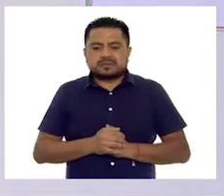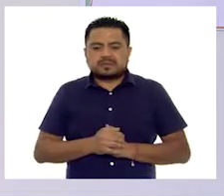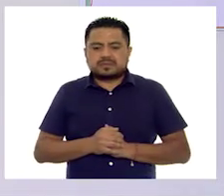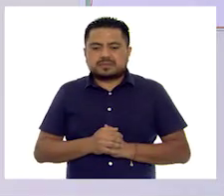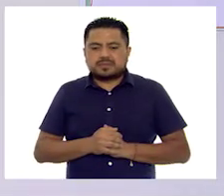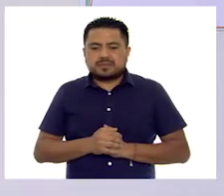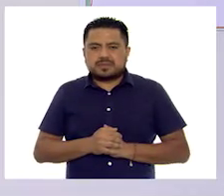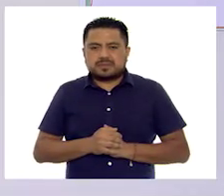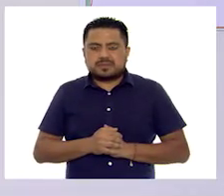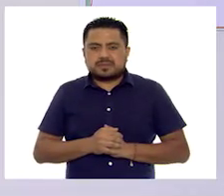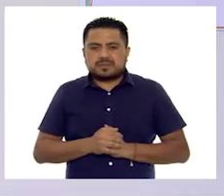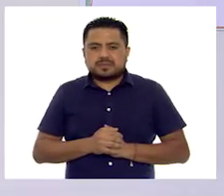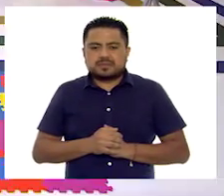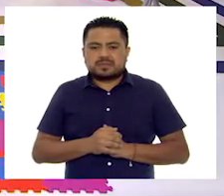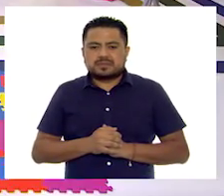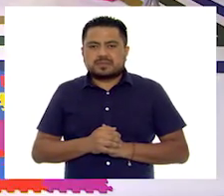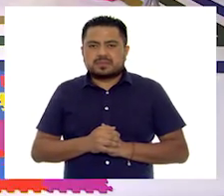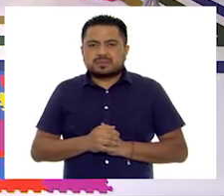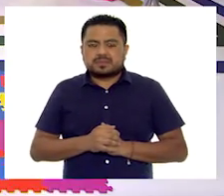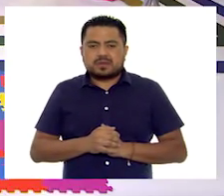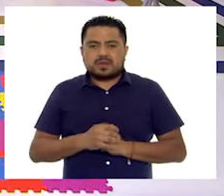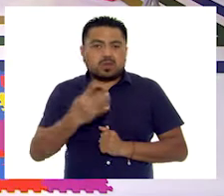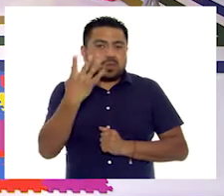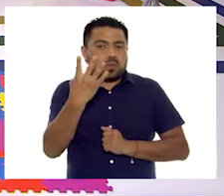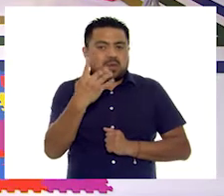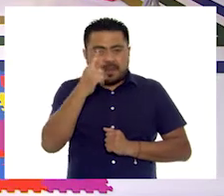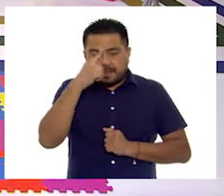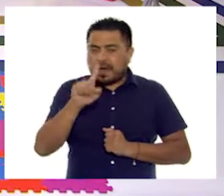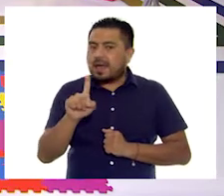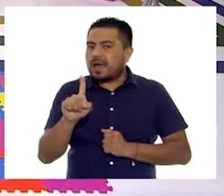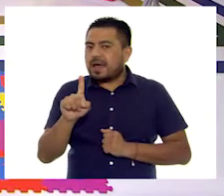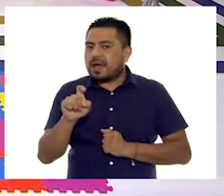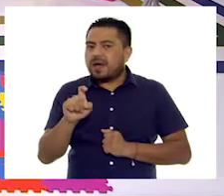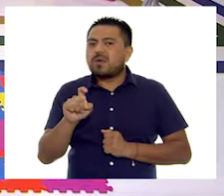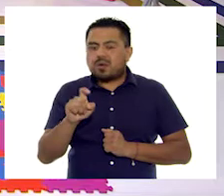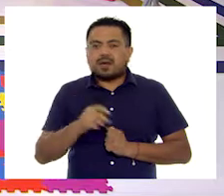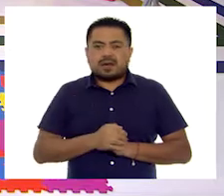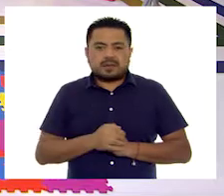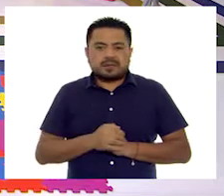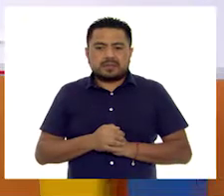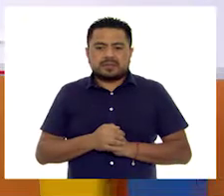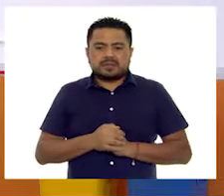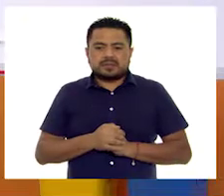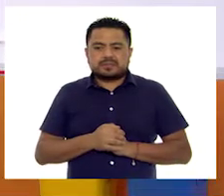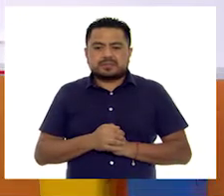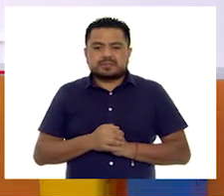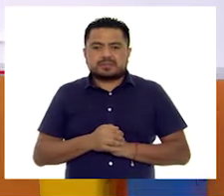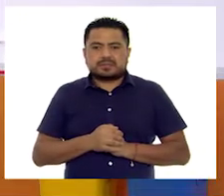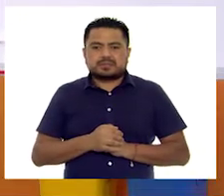Uno para el taco. Cuatro para agua. Cuatro para agua.